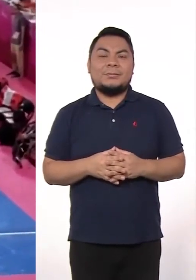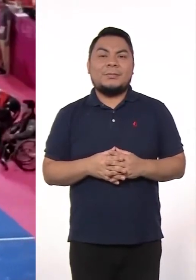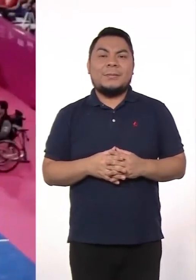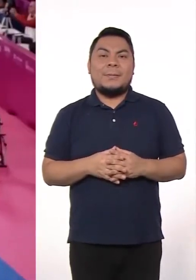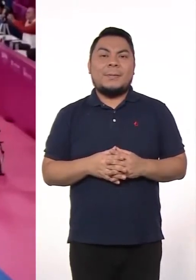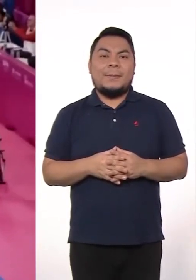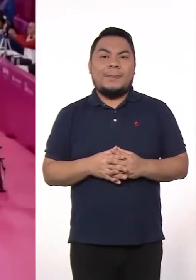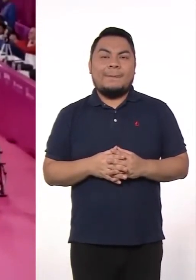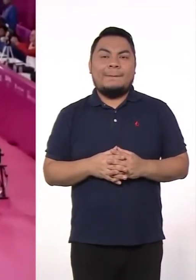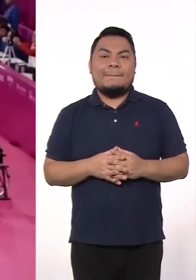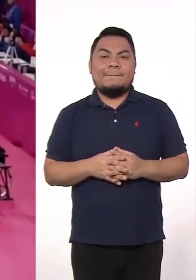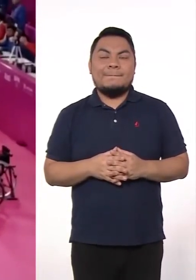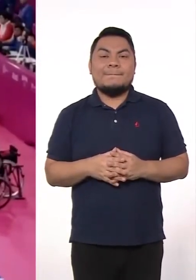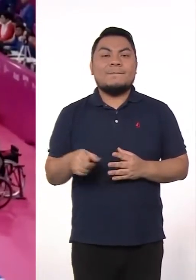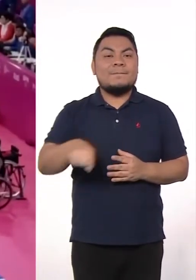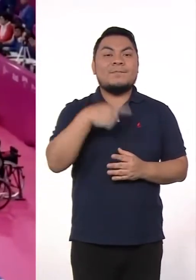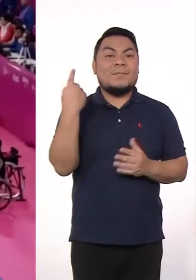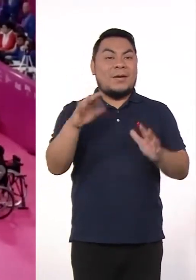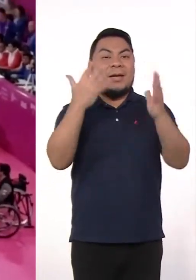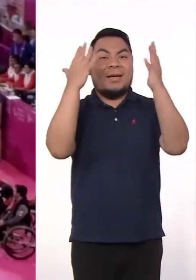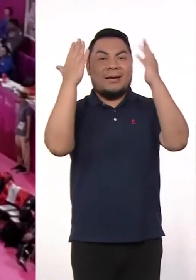Jesús Ríos.